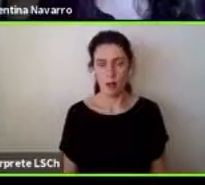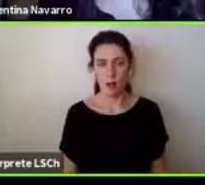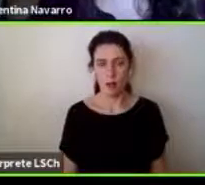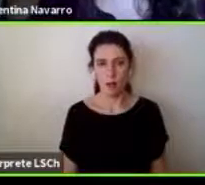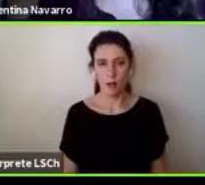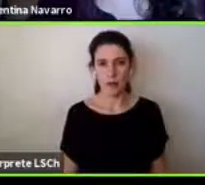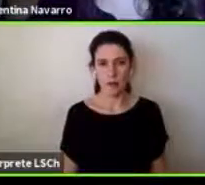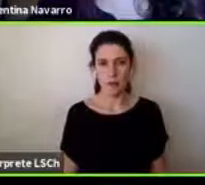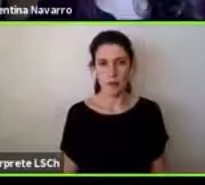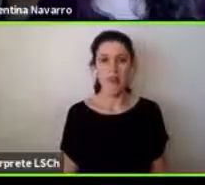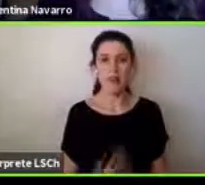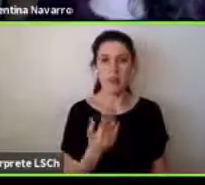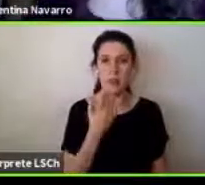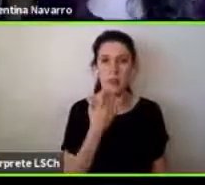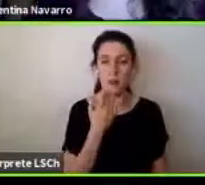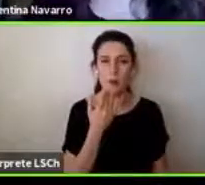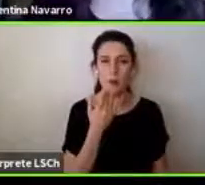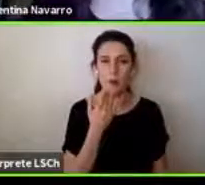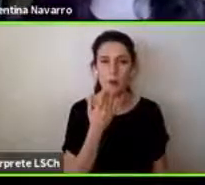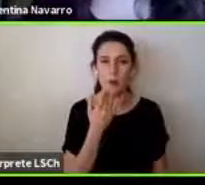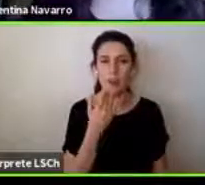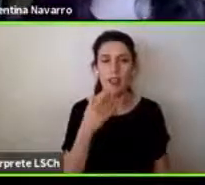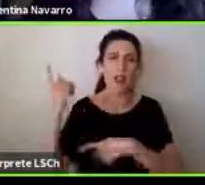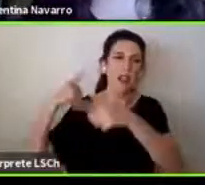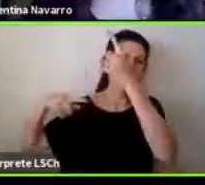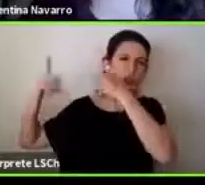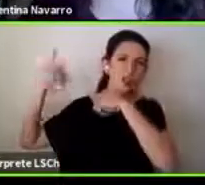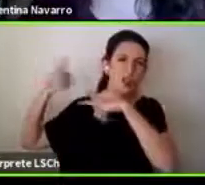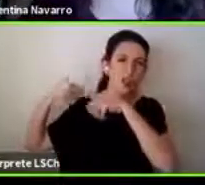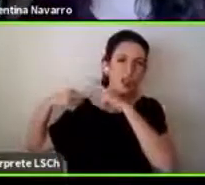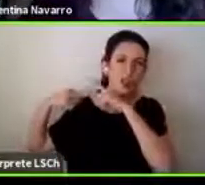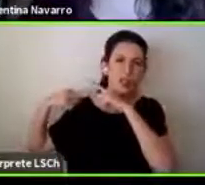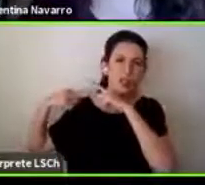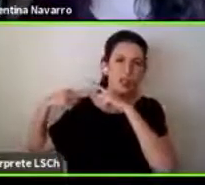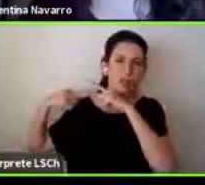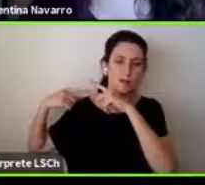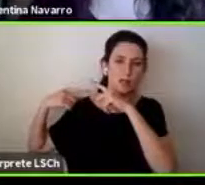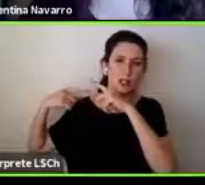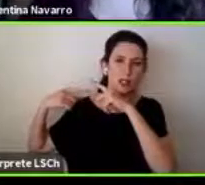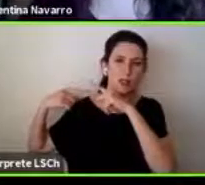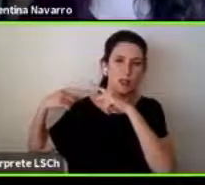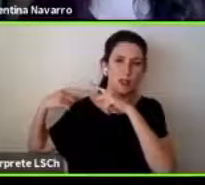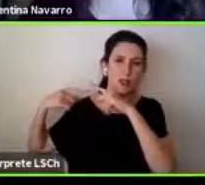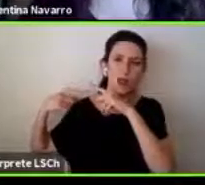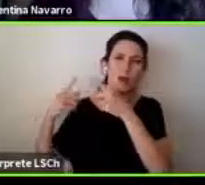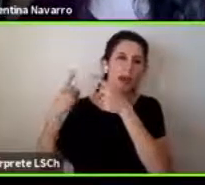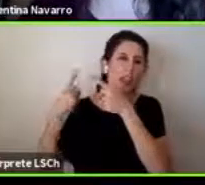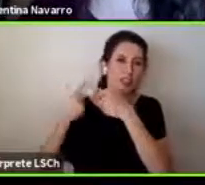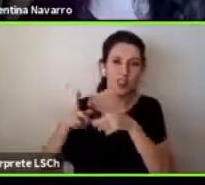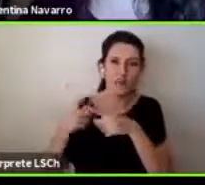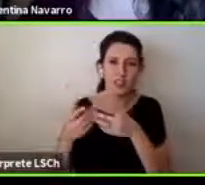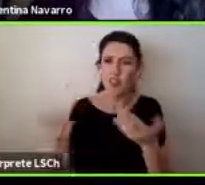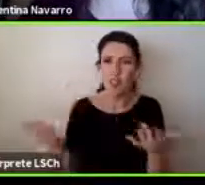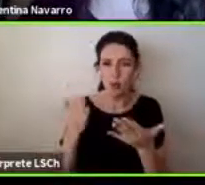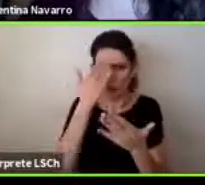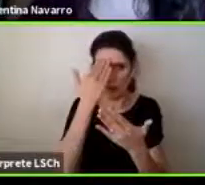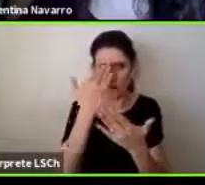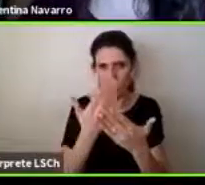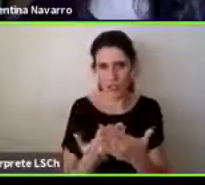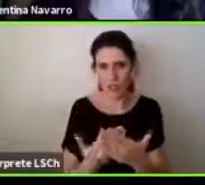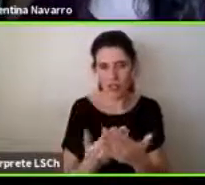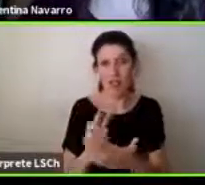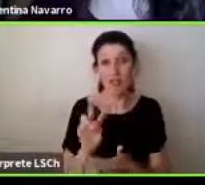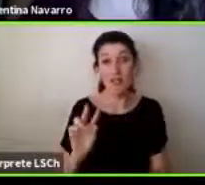por la variedad de acercamientos a nivel histórico hacia esta materia como ha estado comentando Valentina en su presentación